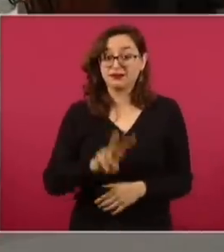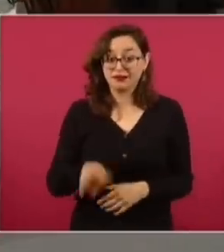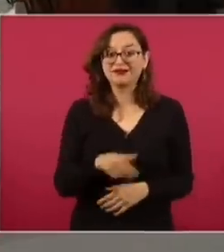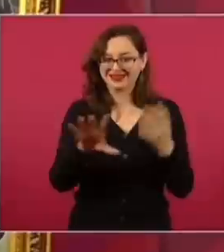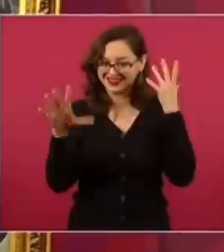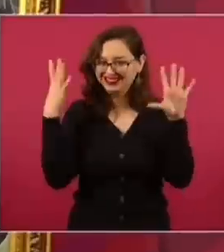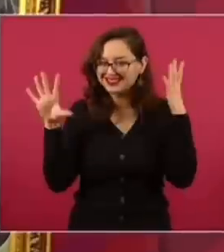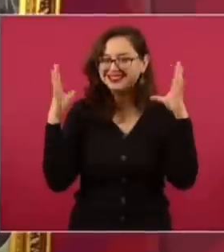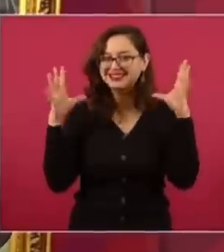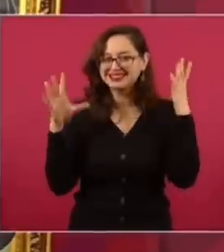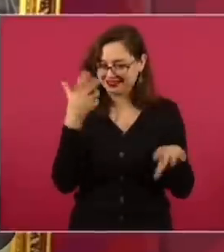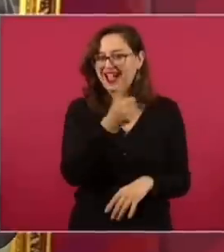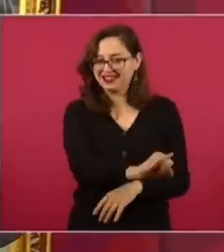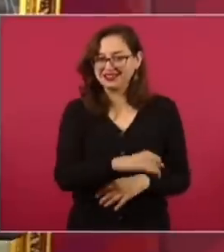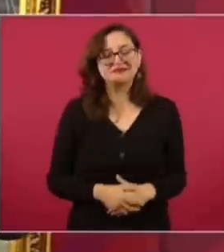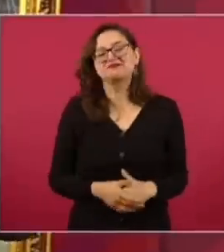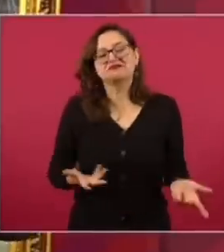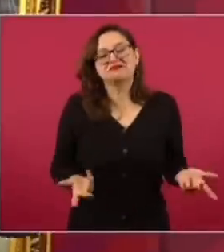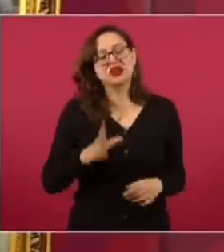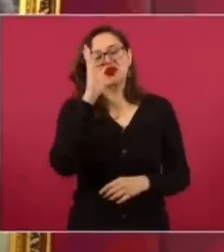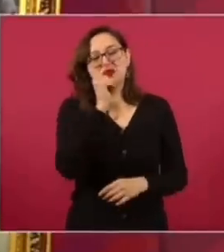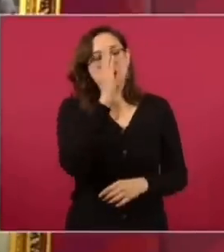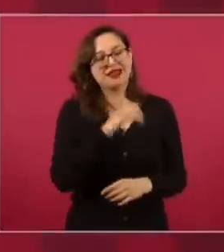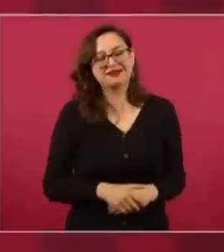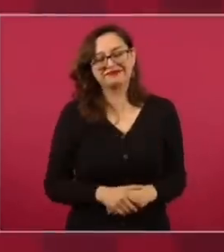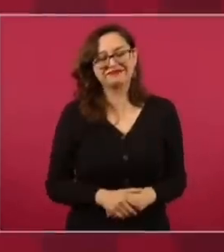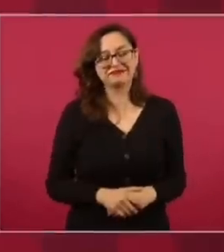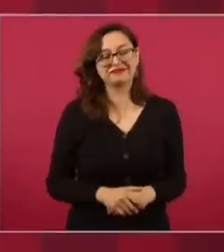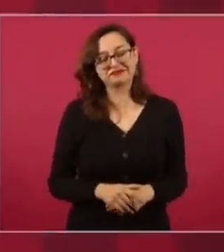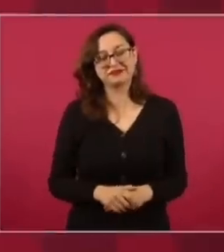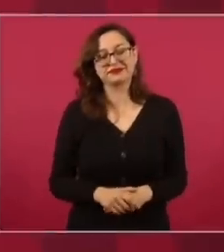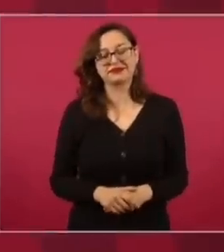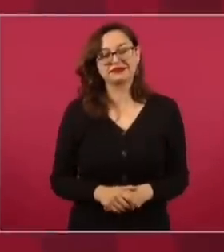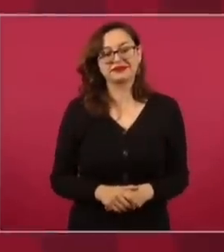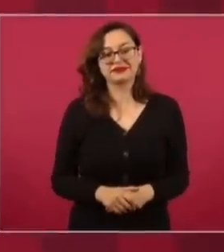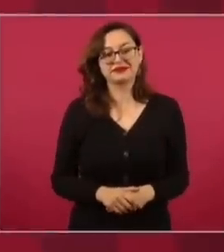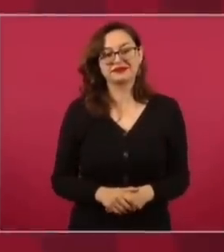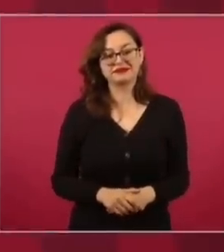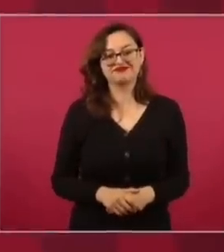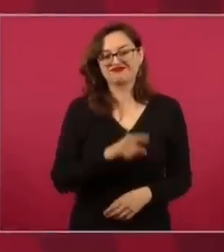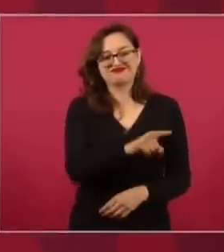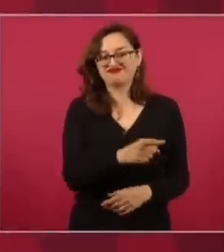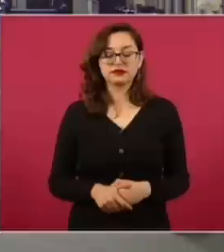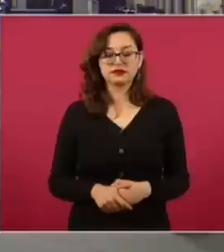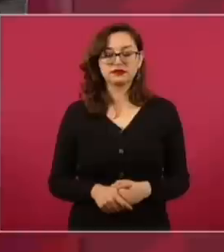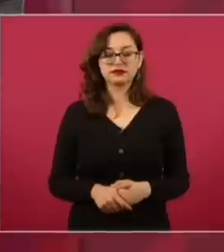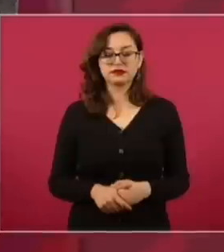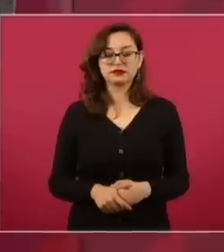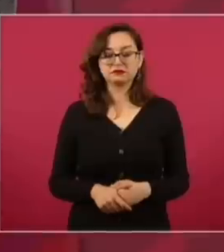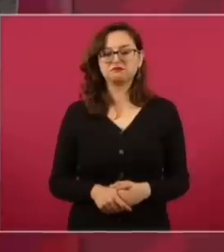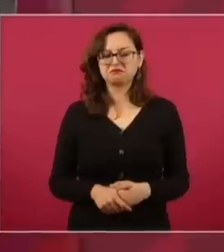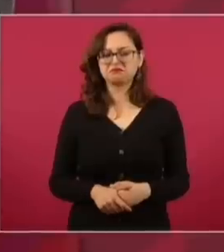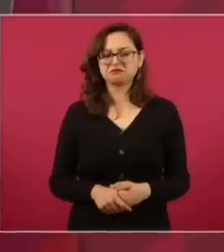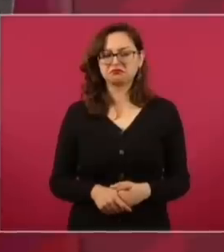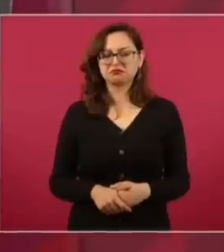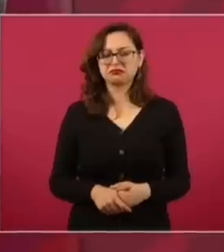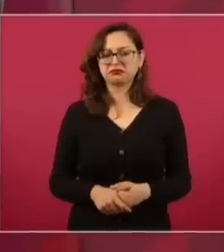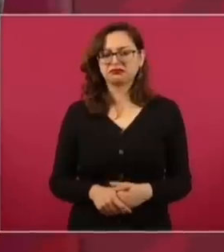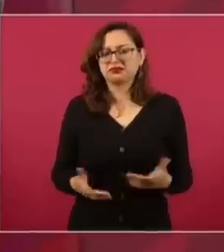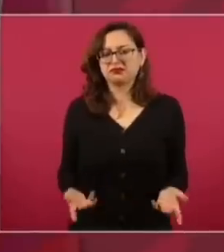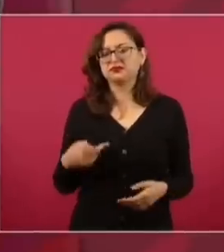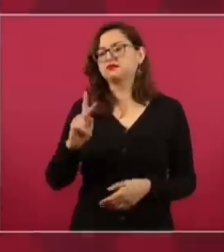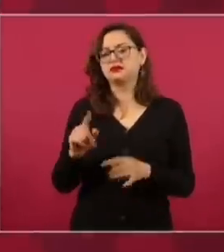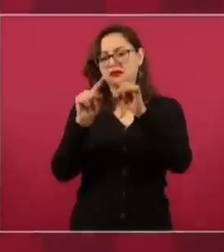Son traviesos, nada más que no pueden porque no actúan de buena fe. Ya el tramo este